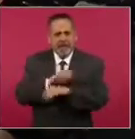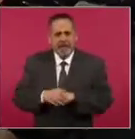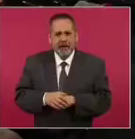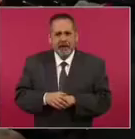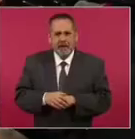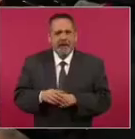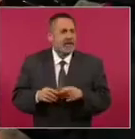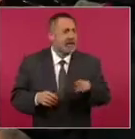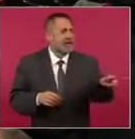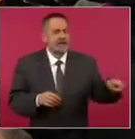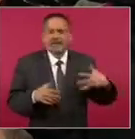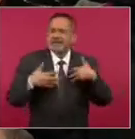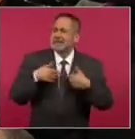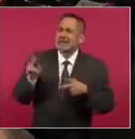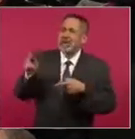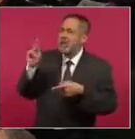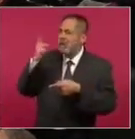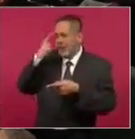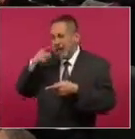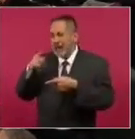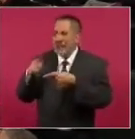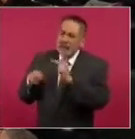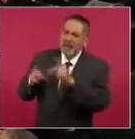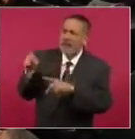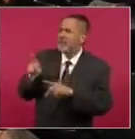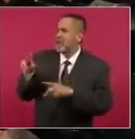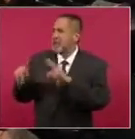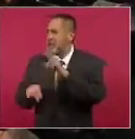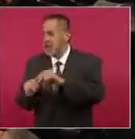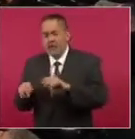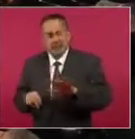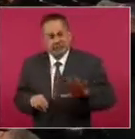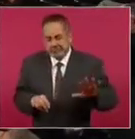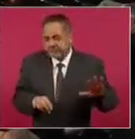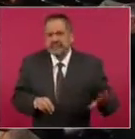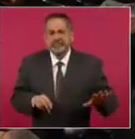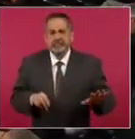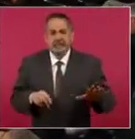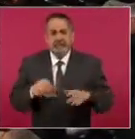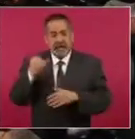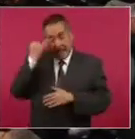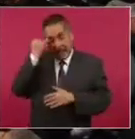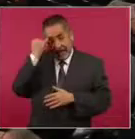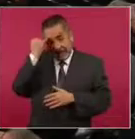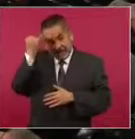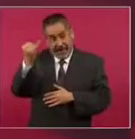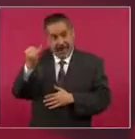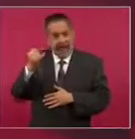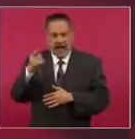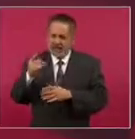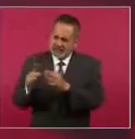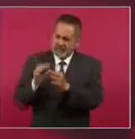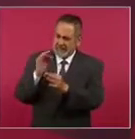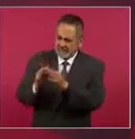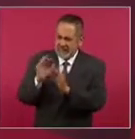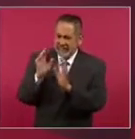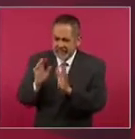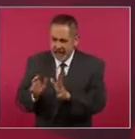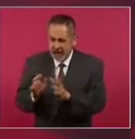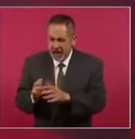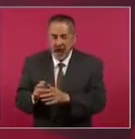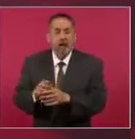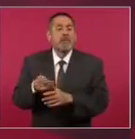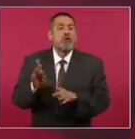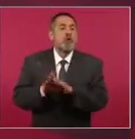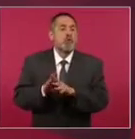exentos de incomprensiones, nunca están exentos de resistencias. Las ideas, por más que les haya llegado su tiempo, no se hacen realidad